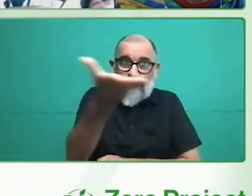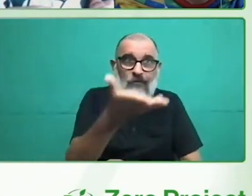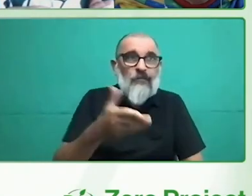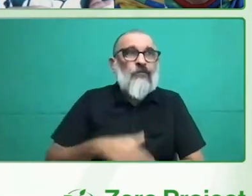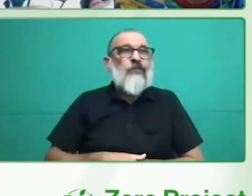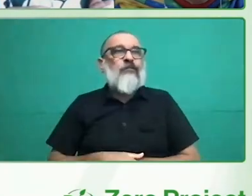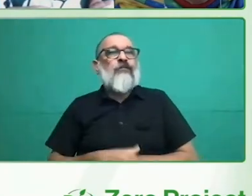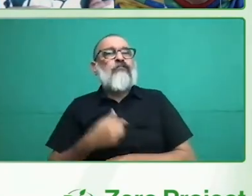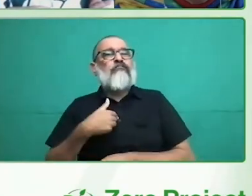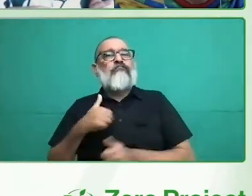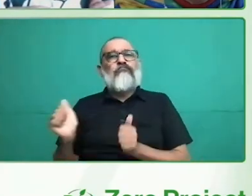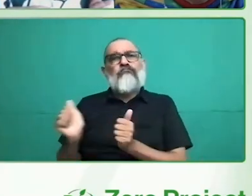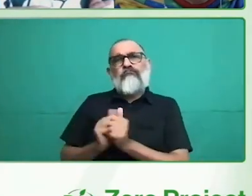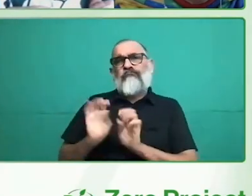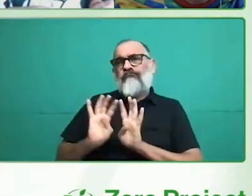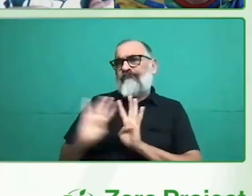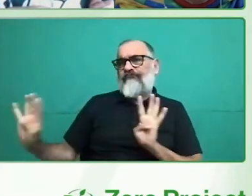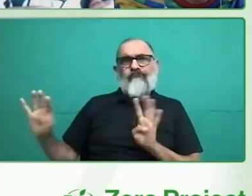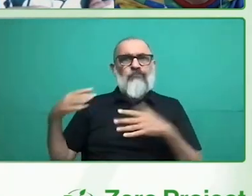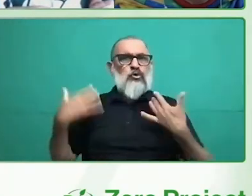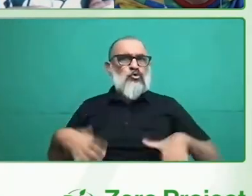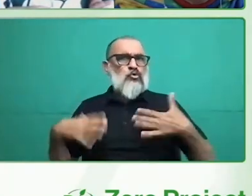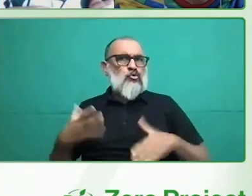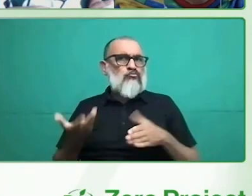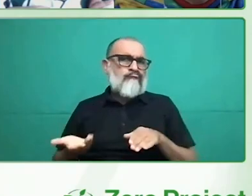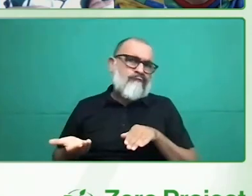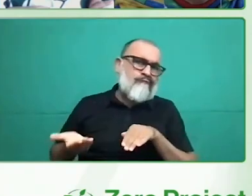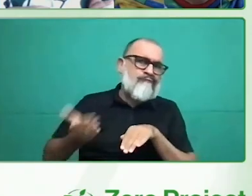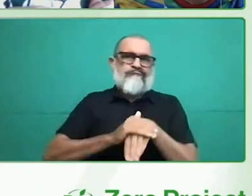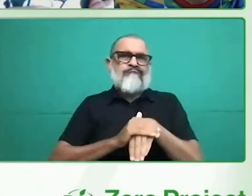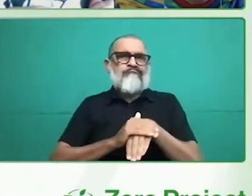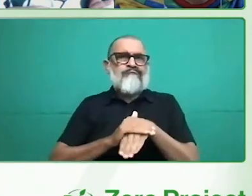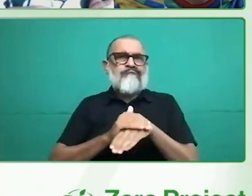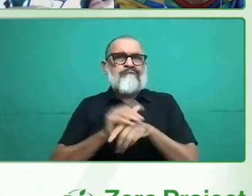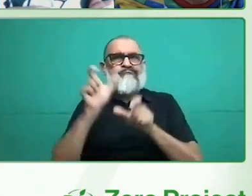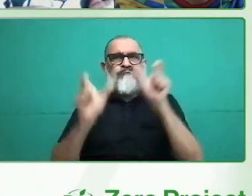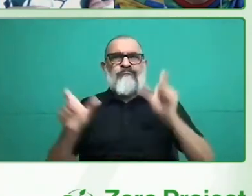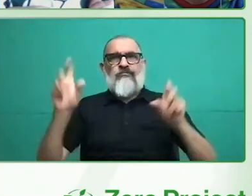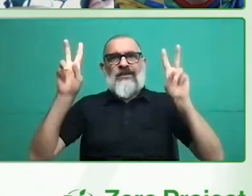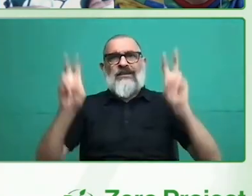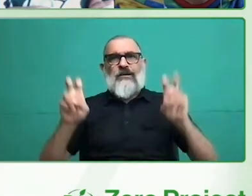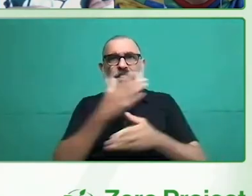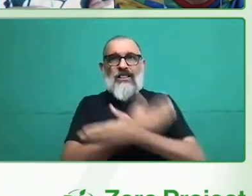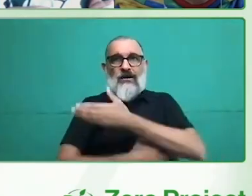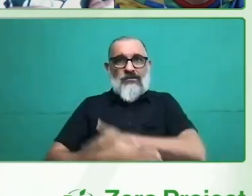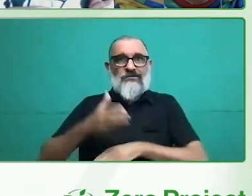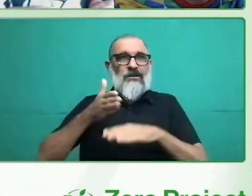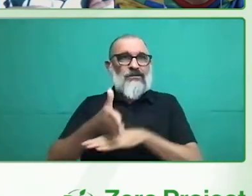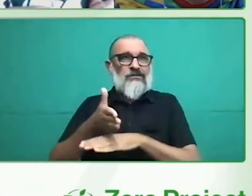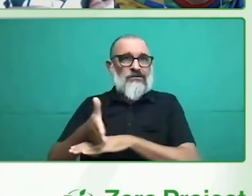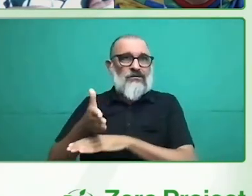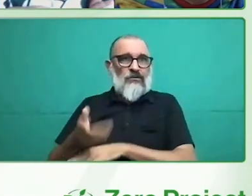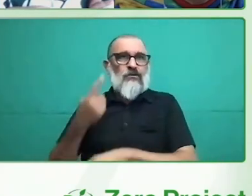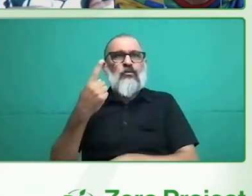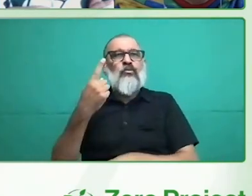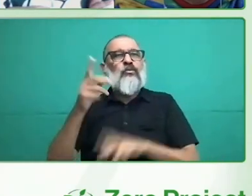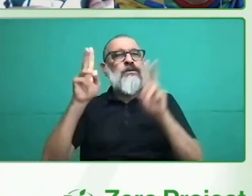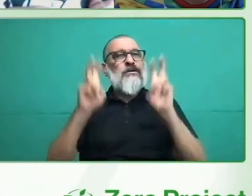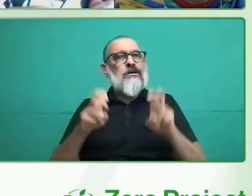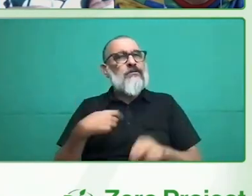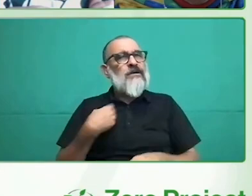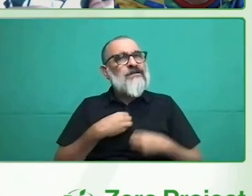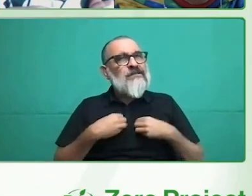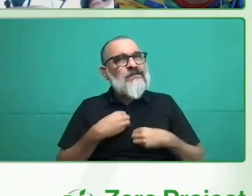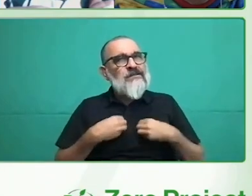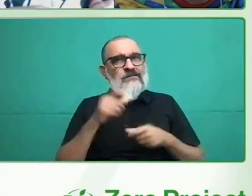porque nos hace más fácil la vida y de eso se trata, ¿no? hoy estoy